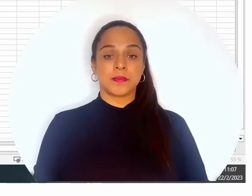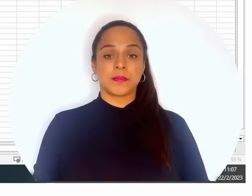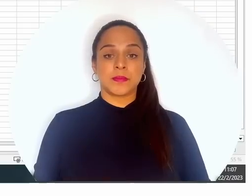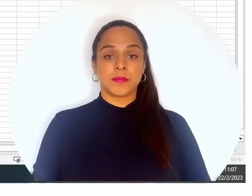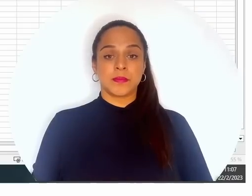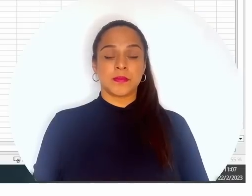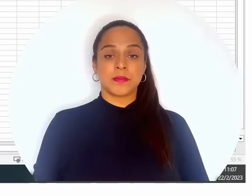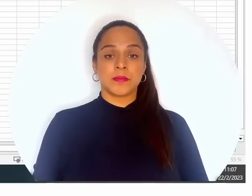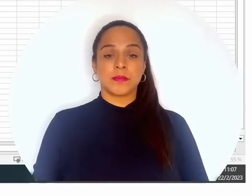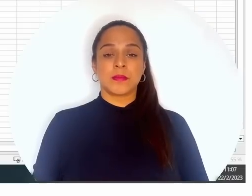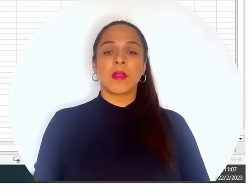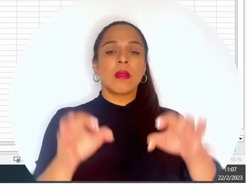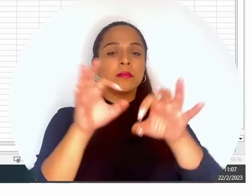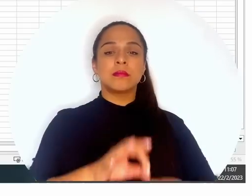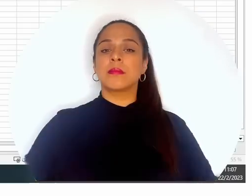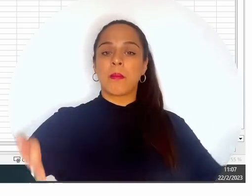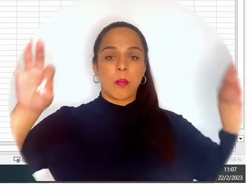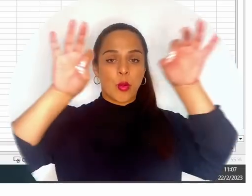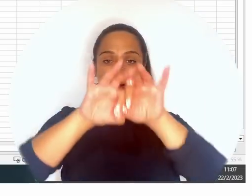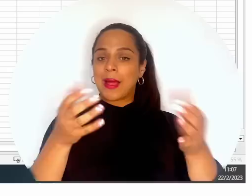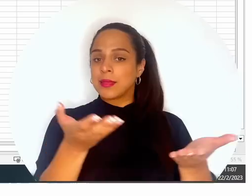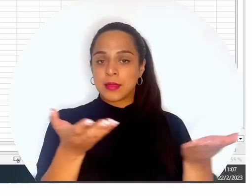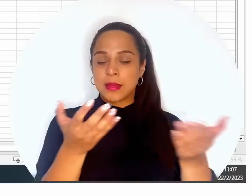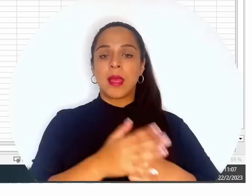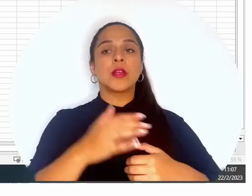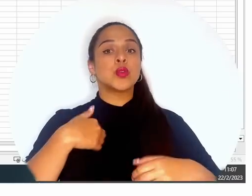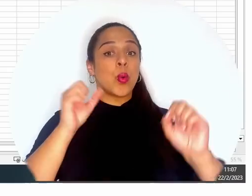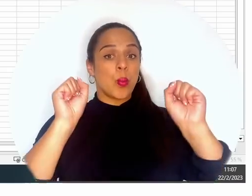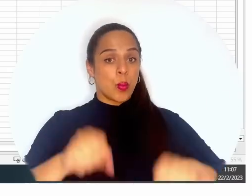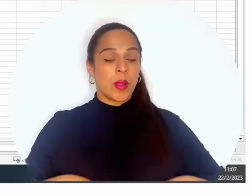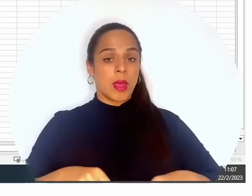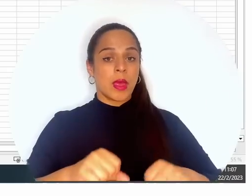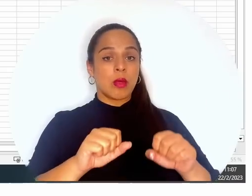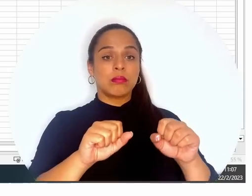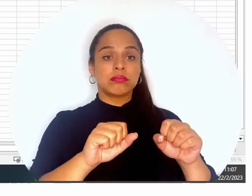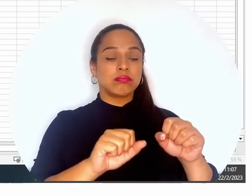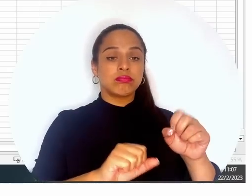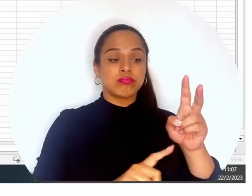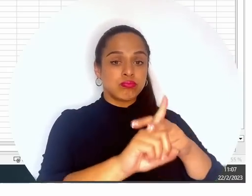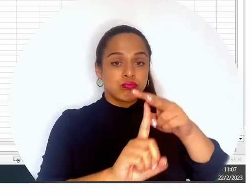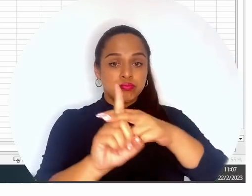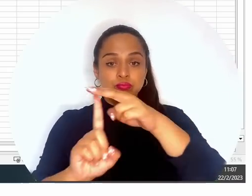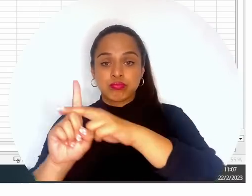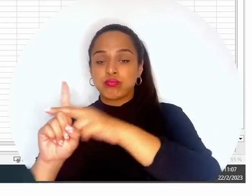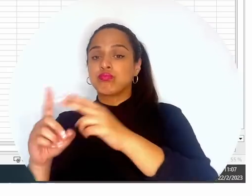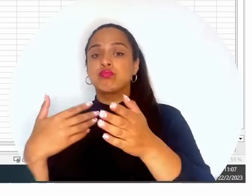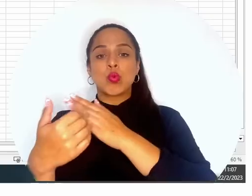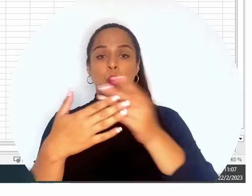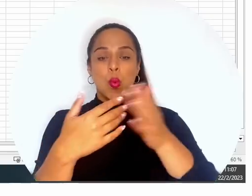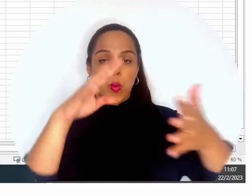¿Ok? Importante. Yo puedo crear la cantidad de plantillas que necesite dentro de la misma hoja.